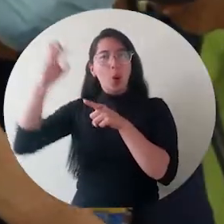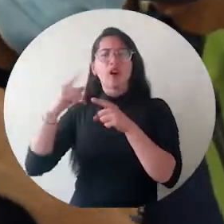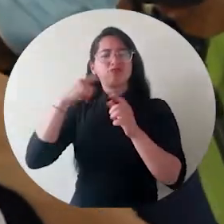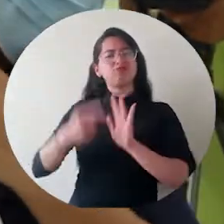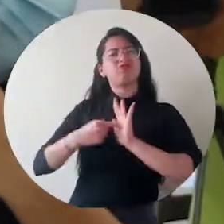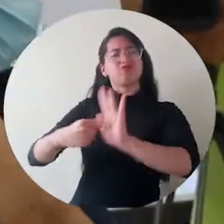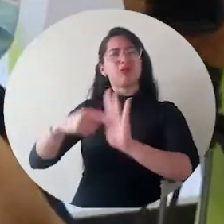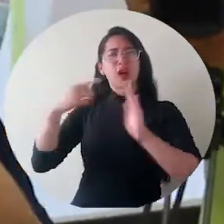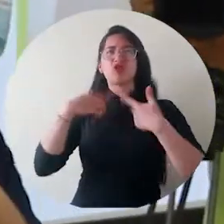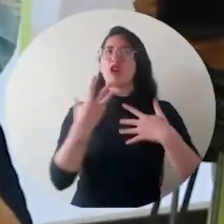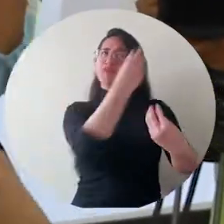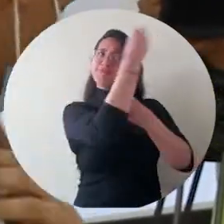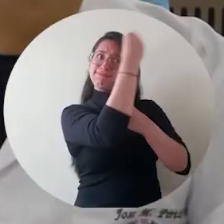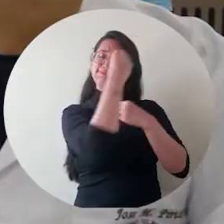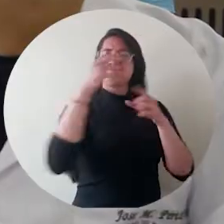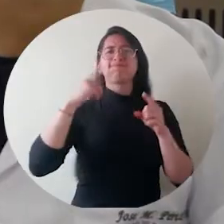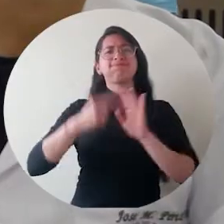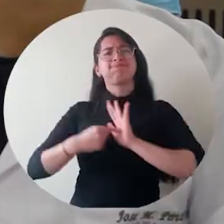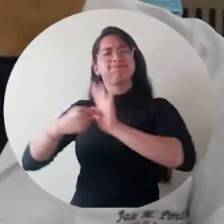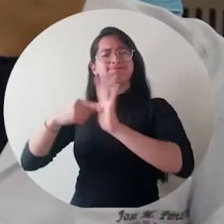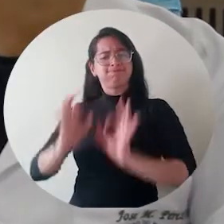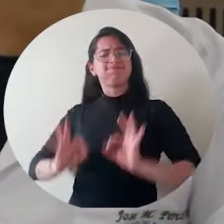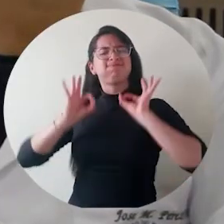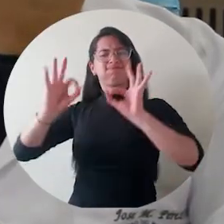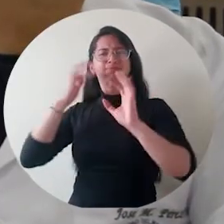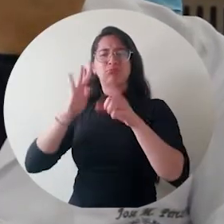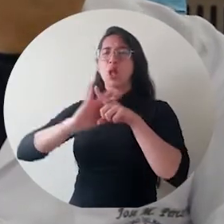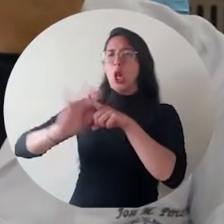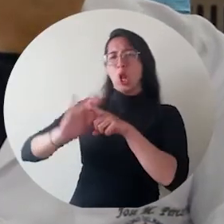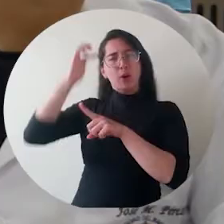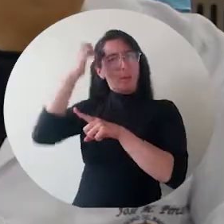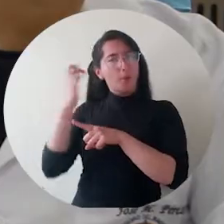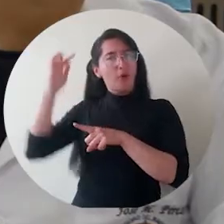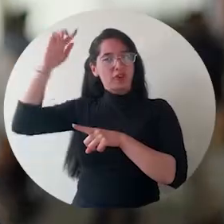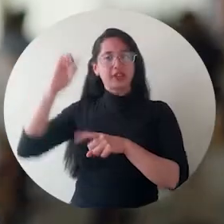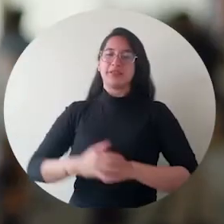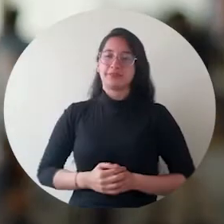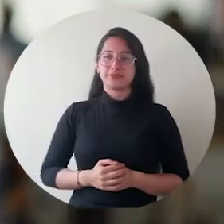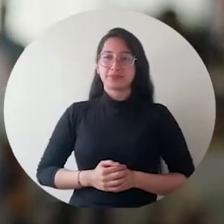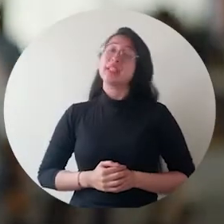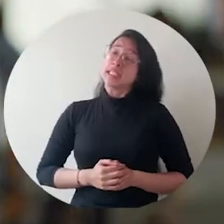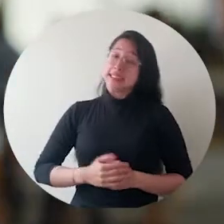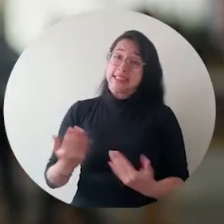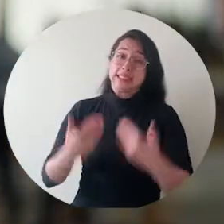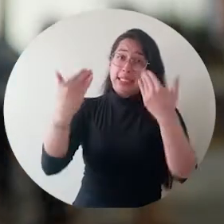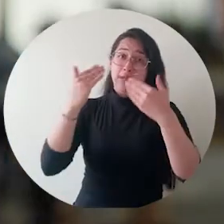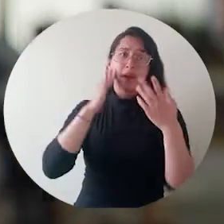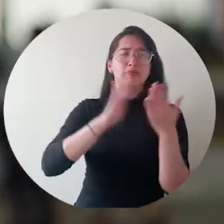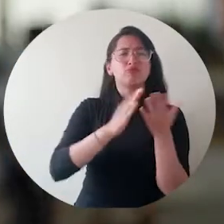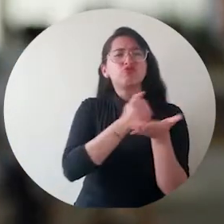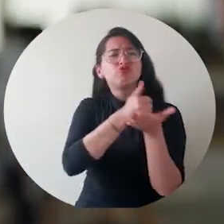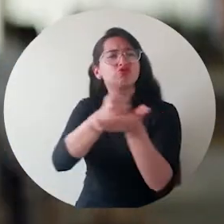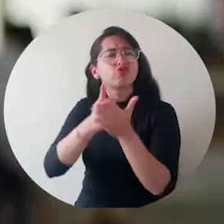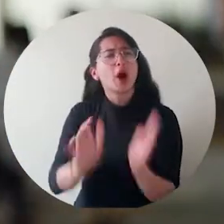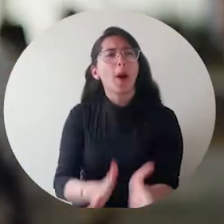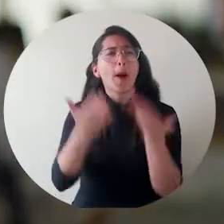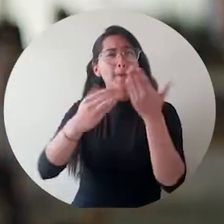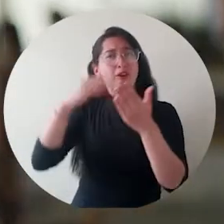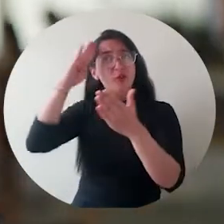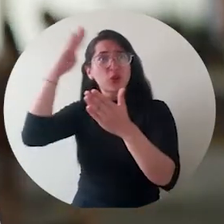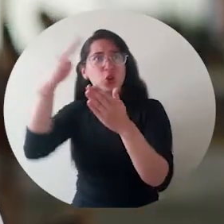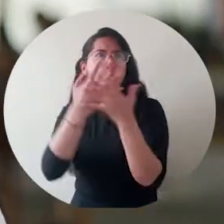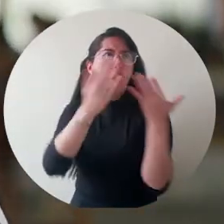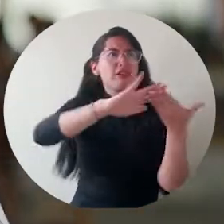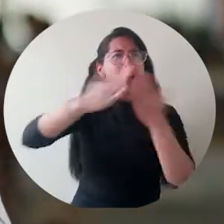profesionales y demostrar la calidad de su formación. Vale la pena, sobre todo por nuestras comunidades y por todas las